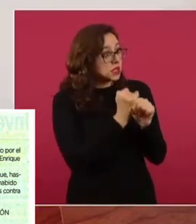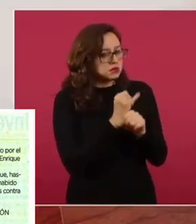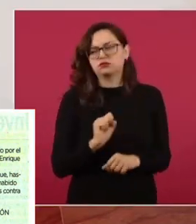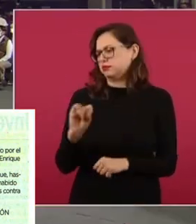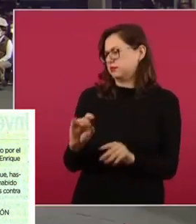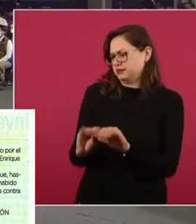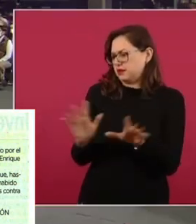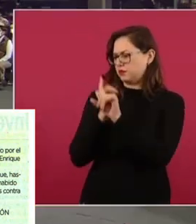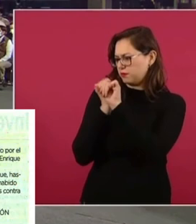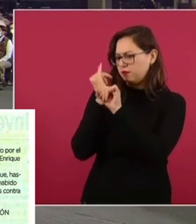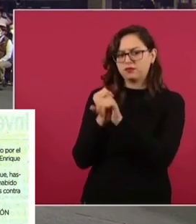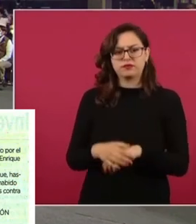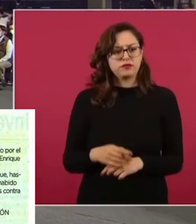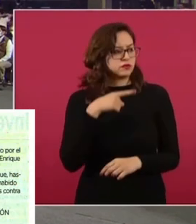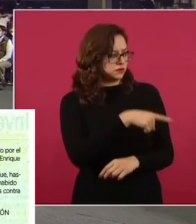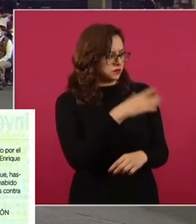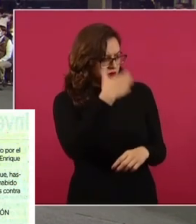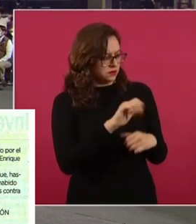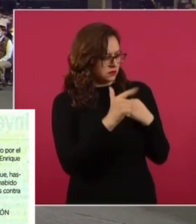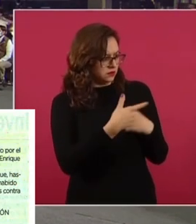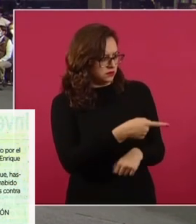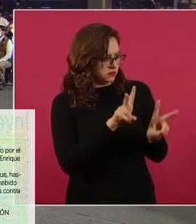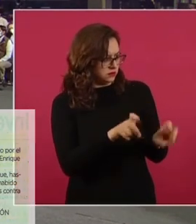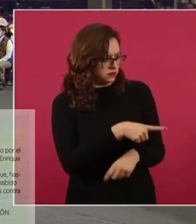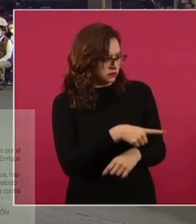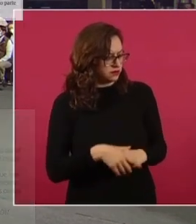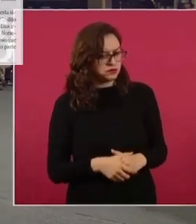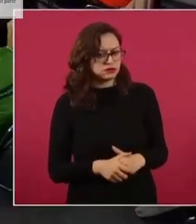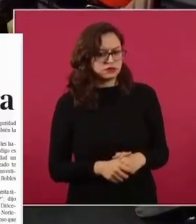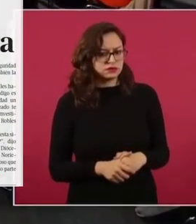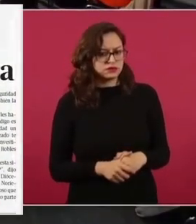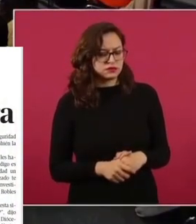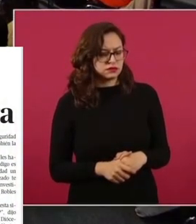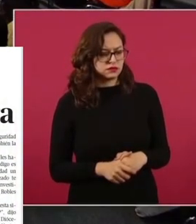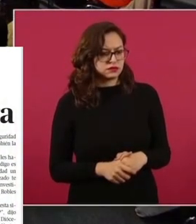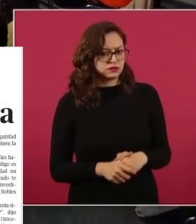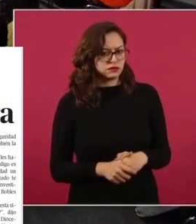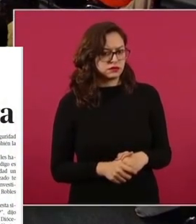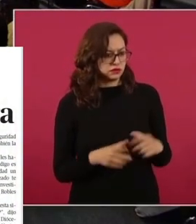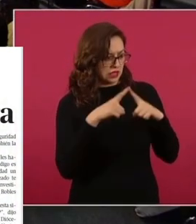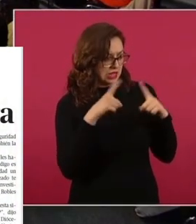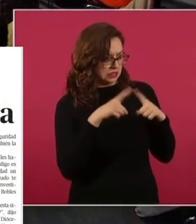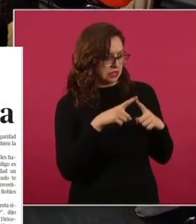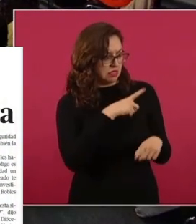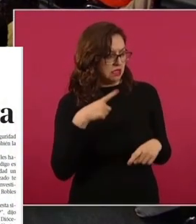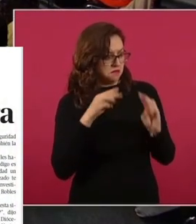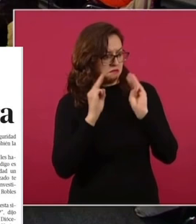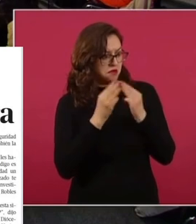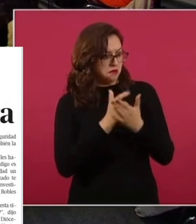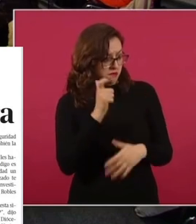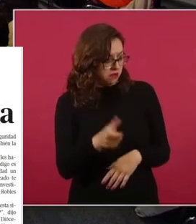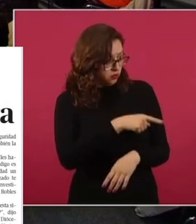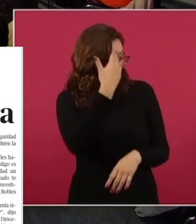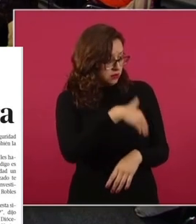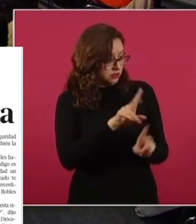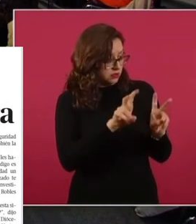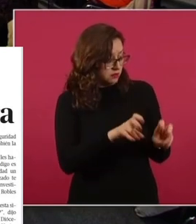Vamos a investigar. Pero, ¿tú sabías algo de eso? De eso no, pero todos los operativos se hecho de que se cumplieran en Sí, pero sobre iglesias. En los medios.